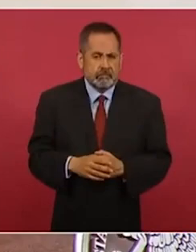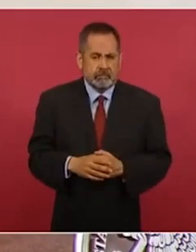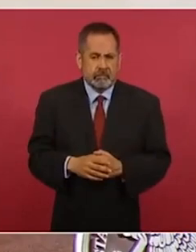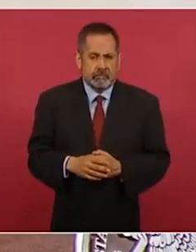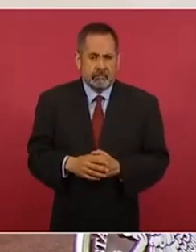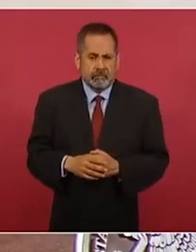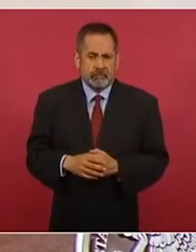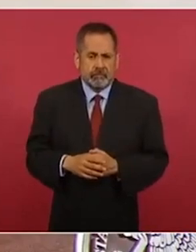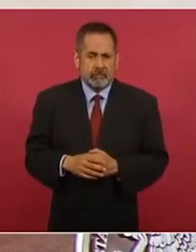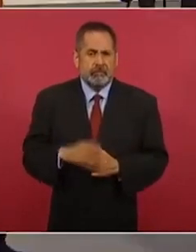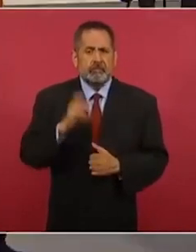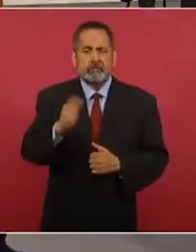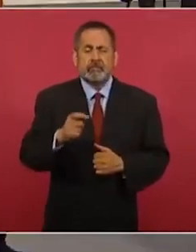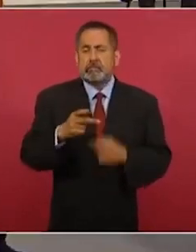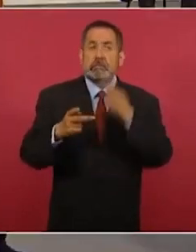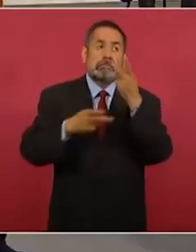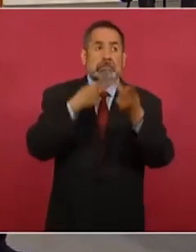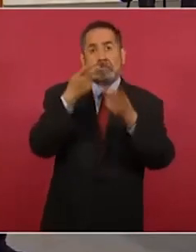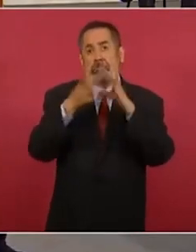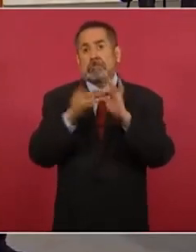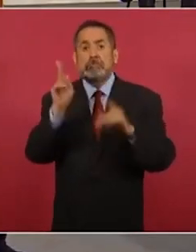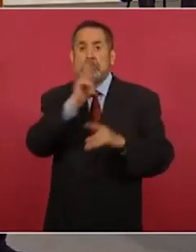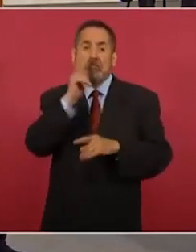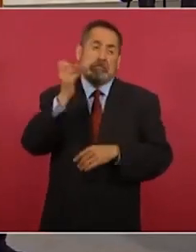¿Va a ser nada más el discurso?